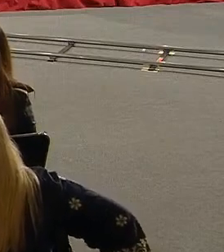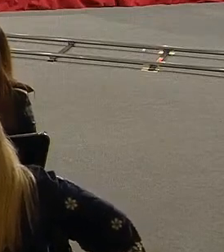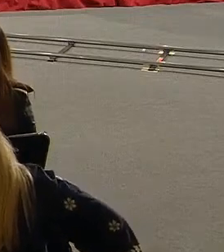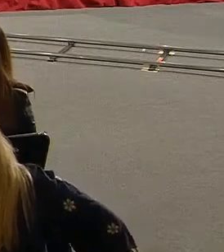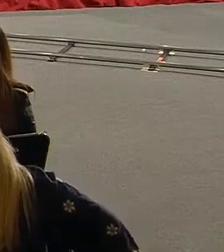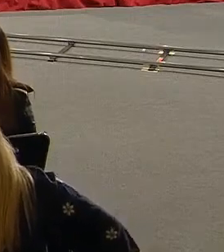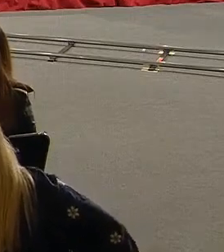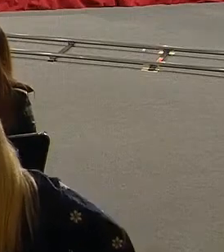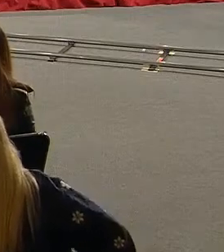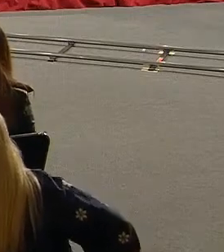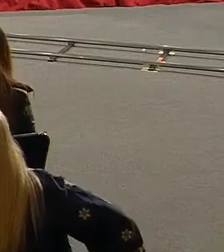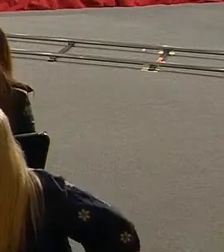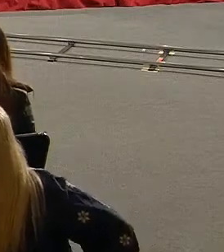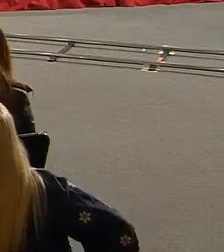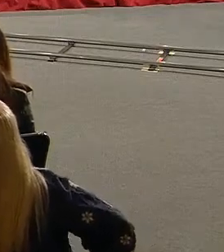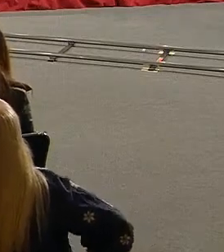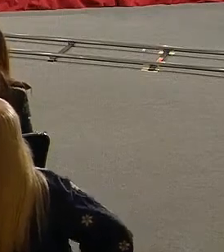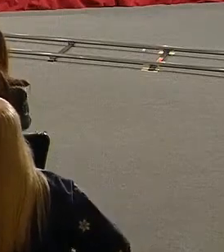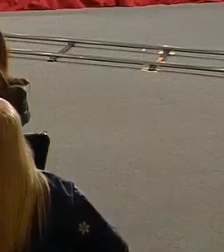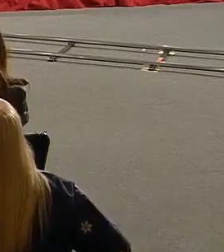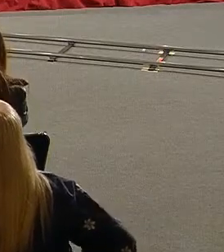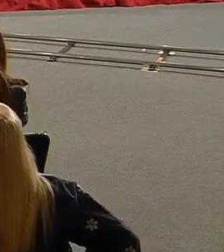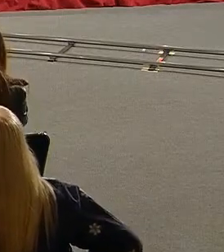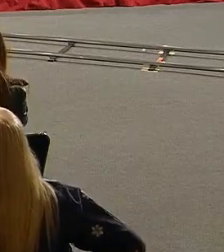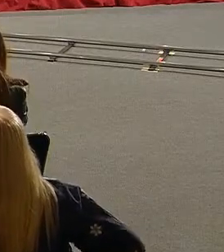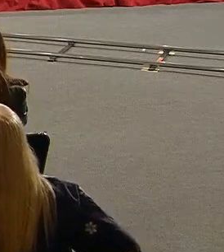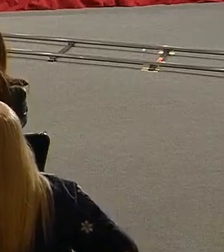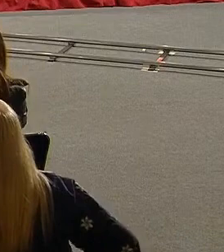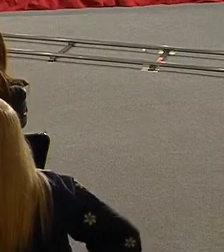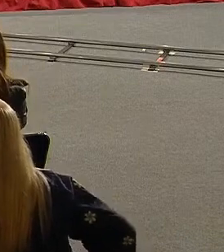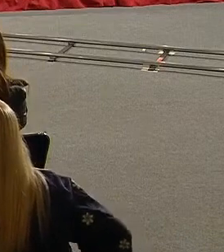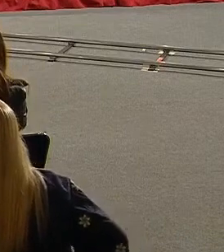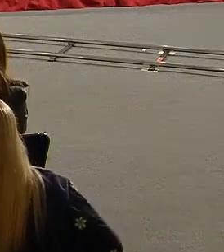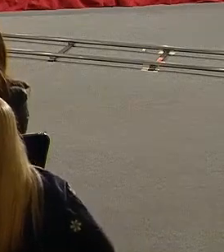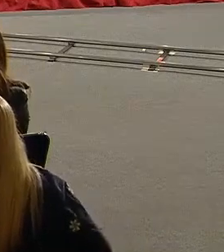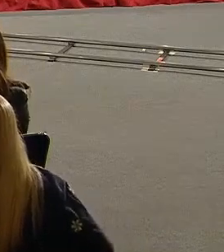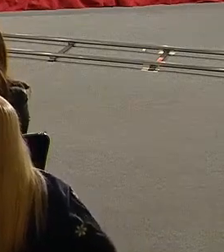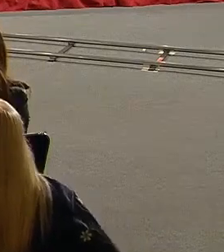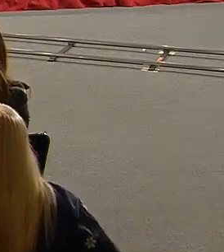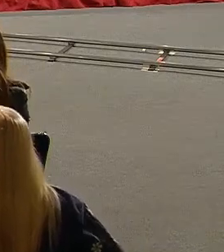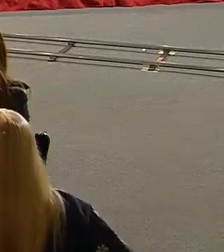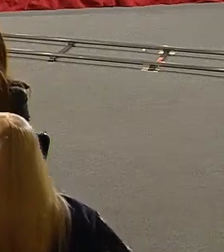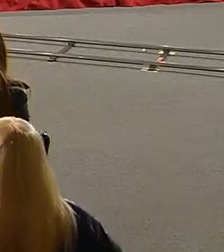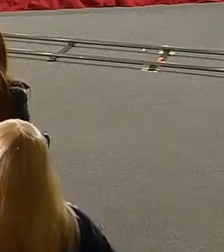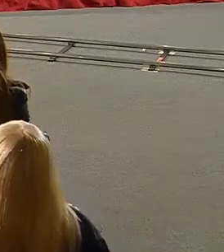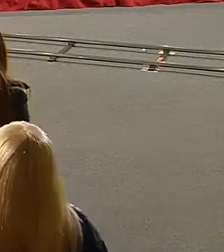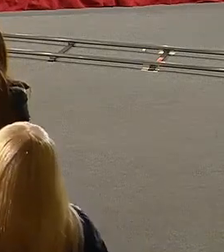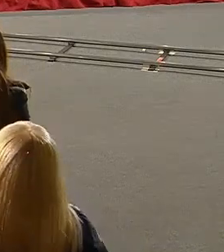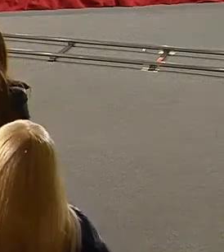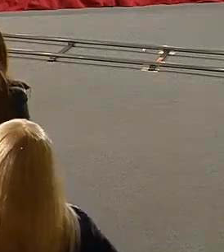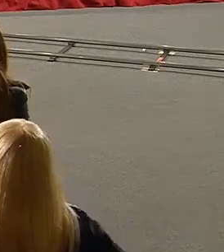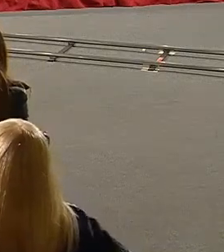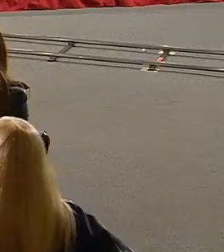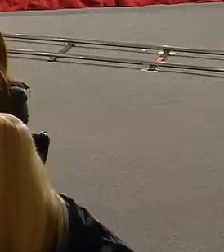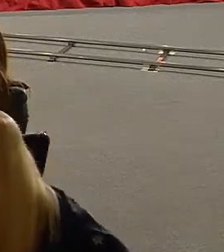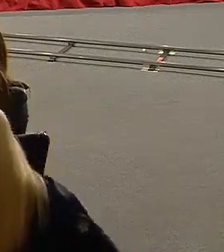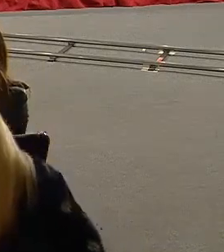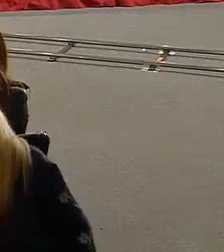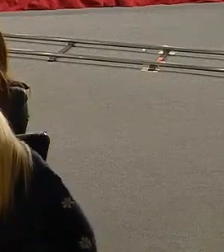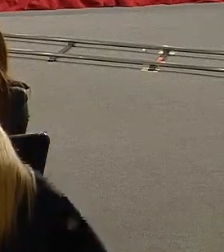en el pulso de la salud lo que